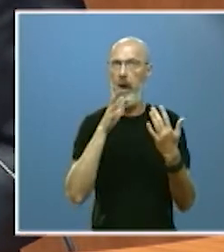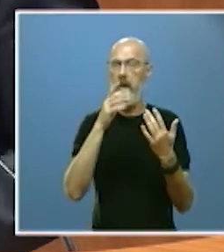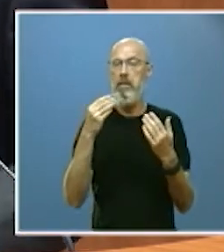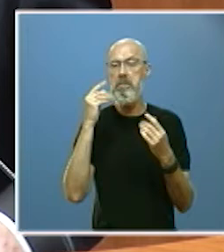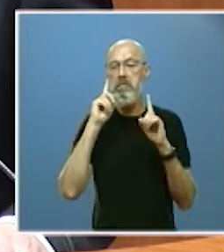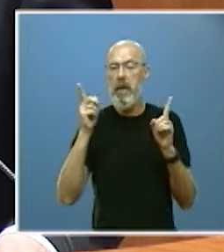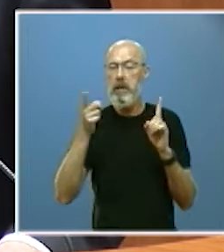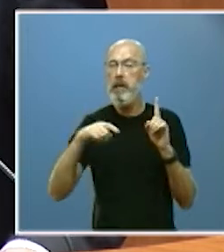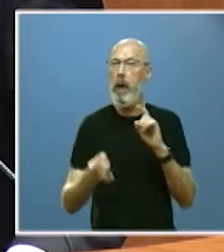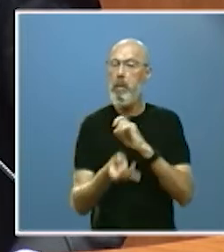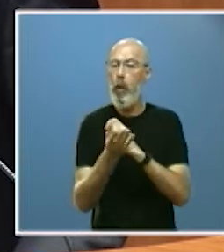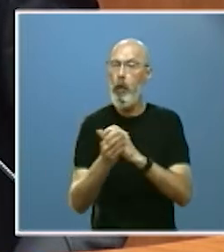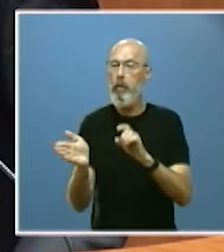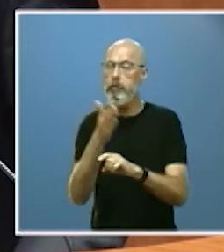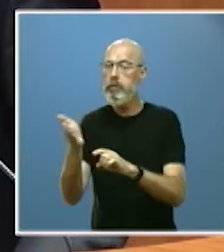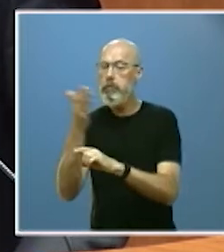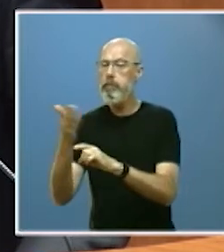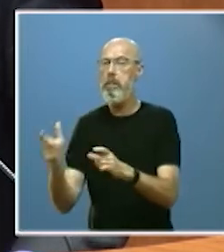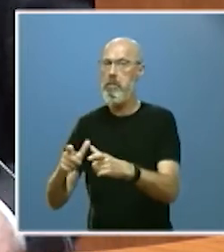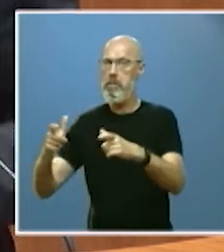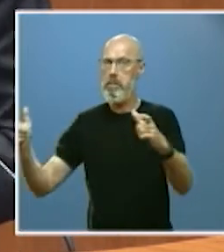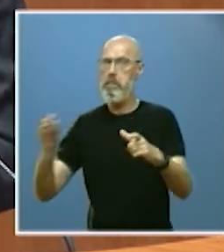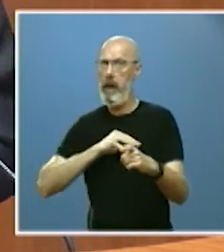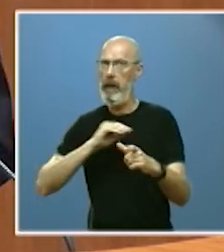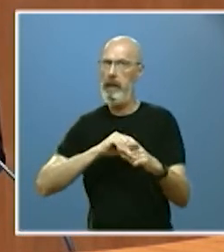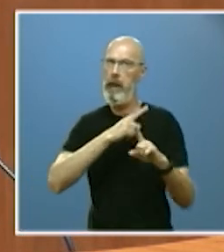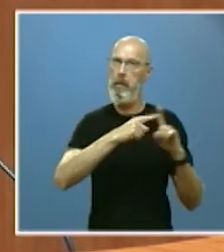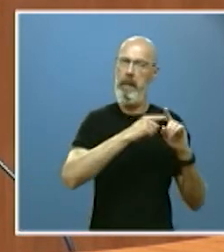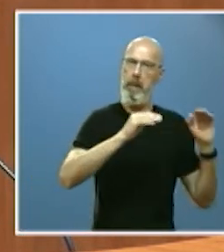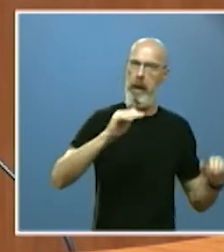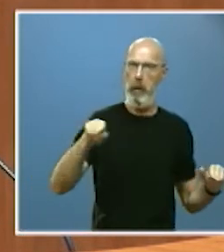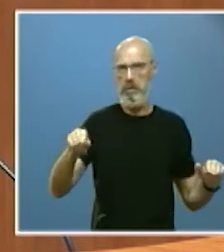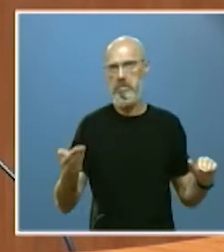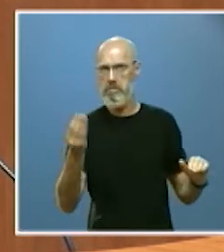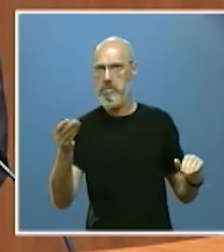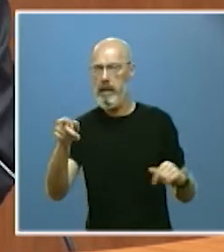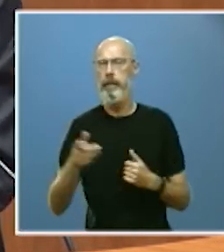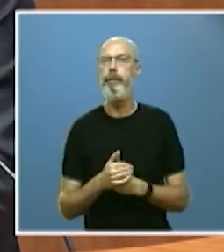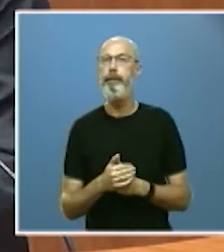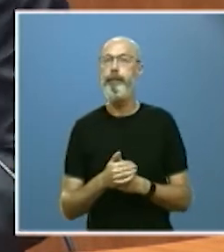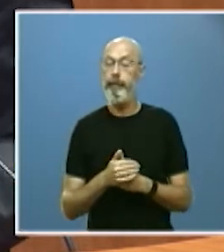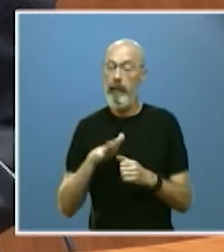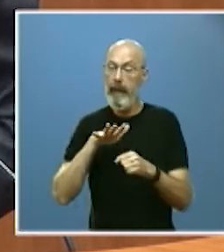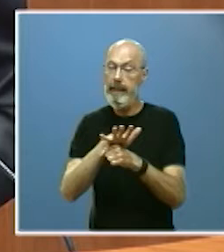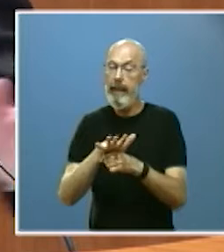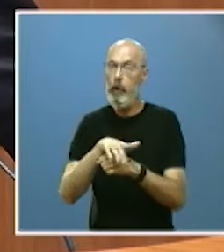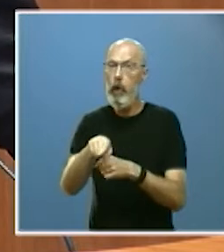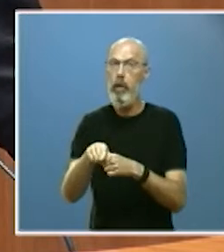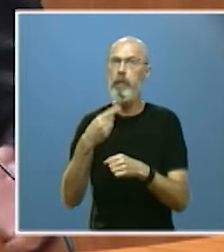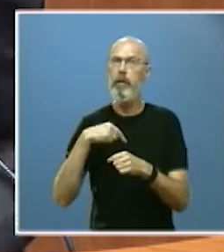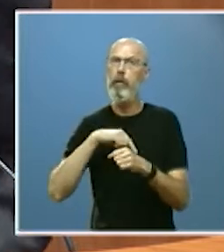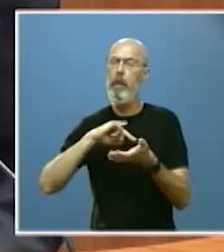muy superiores a la media. Para este sector, impulsamos un modelo de plataformas de competitividad